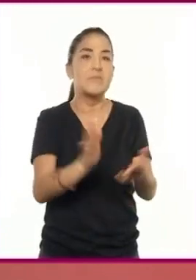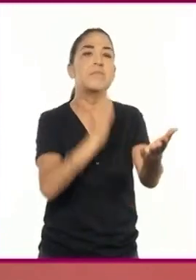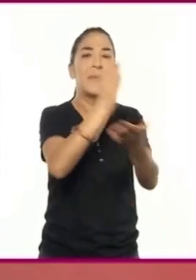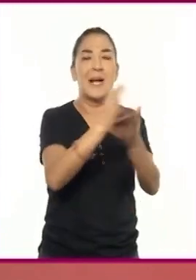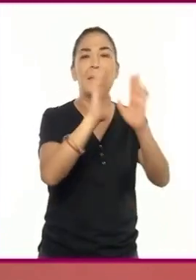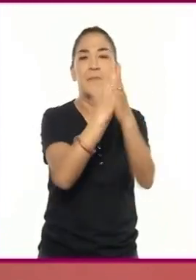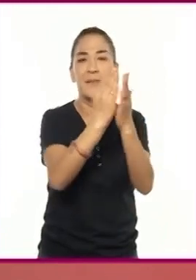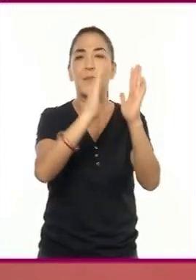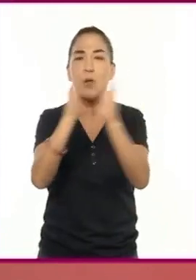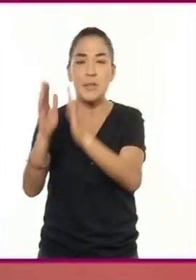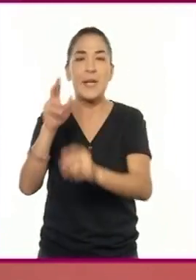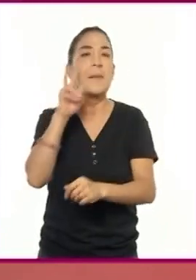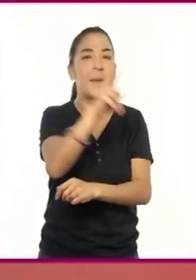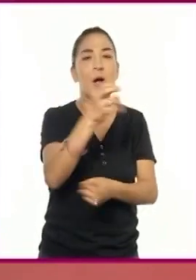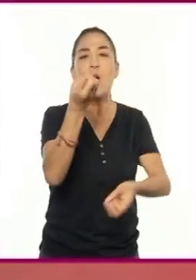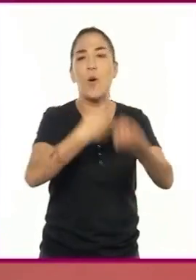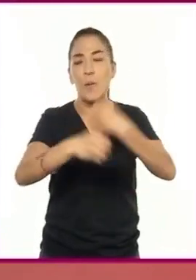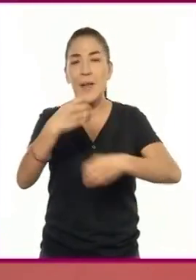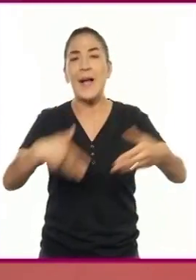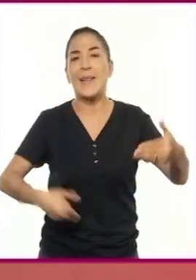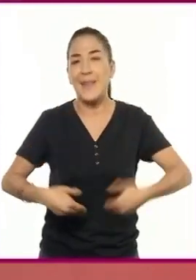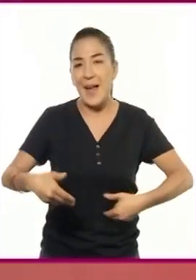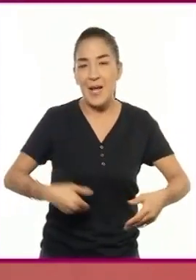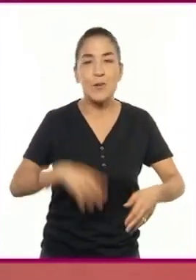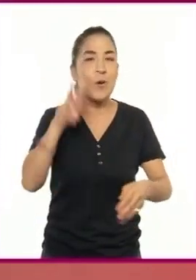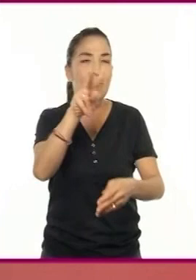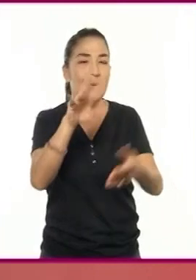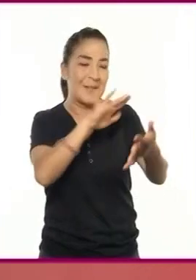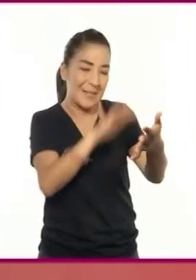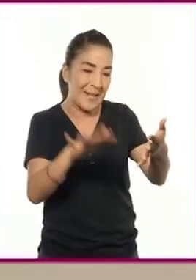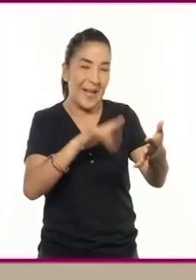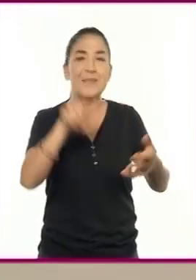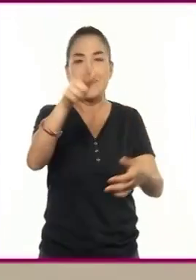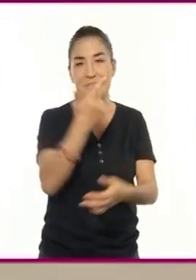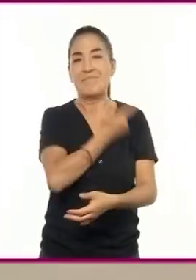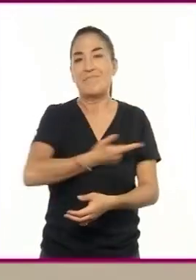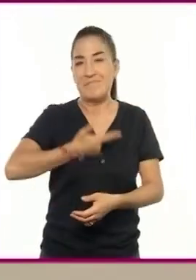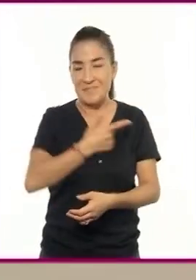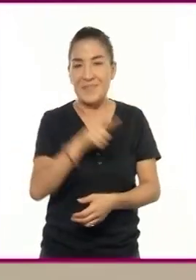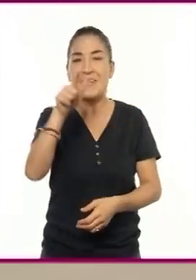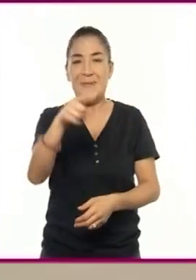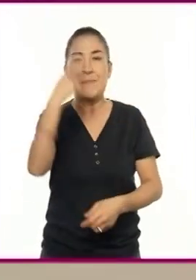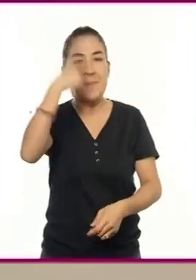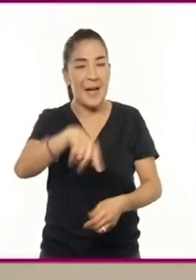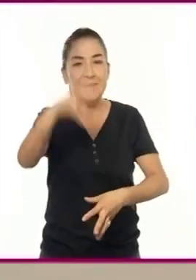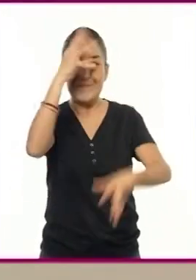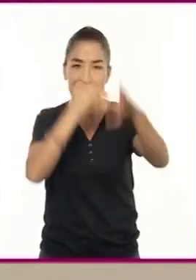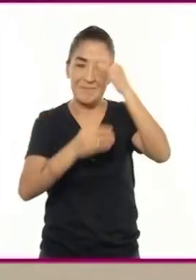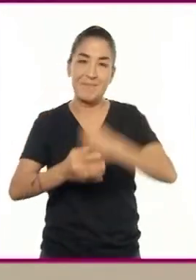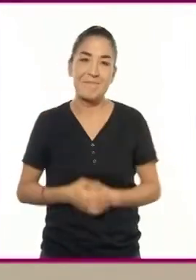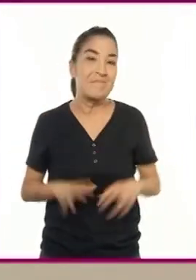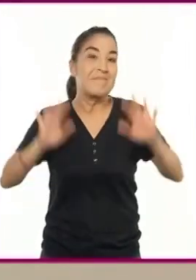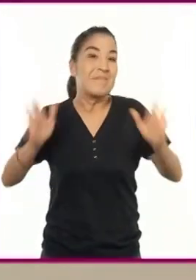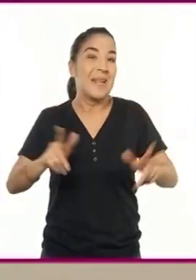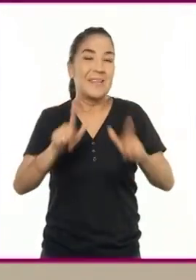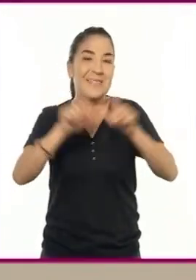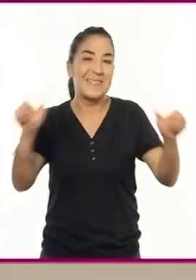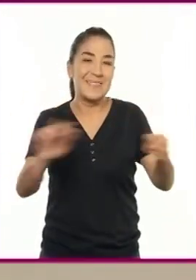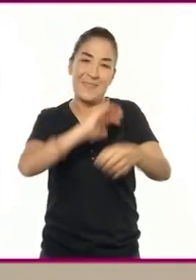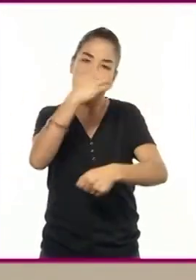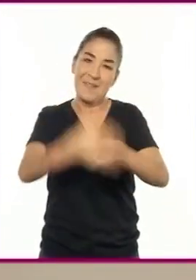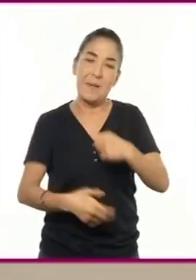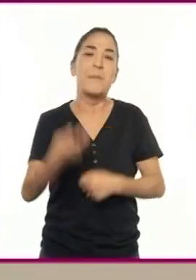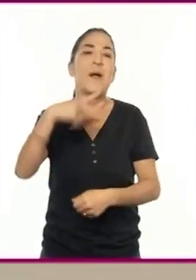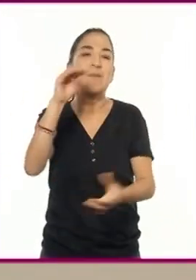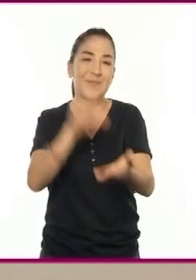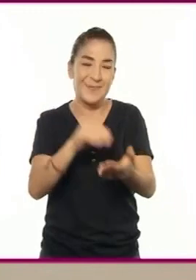cuentos y obras de teatro. Será una experiencia agradable y gratificante. ¿Listo? Terminamos, pero